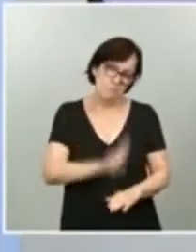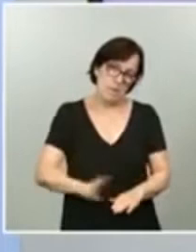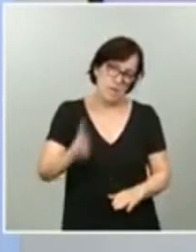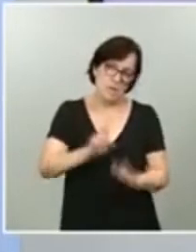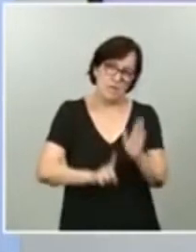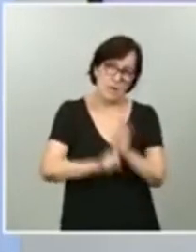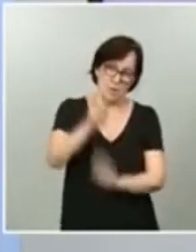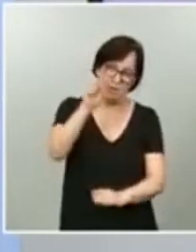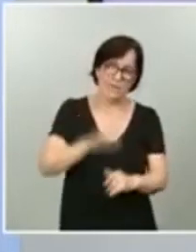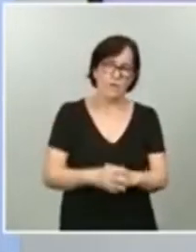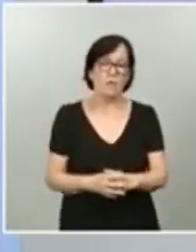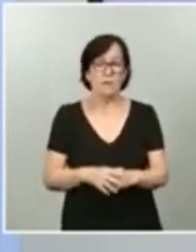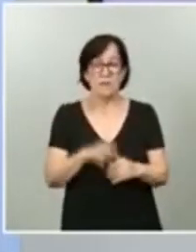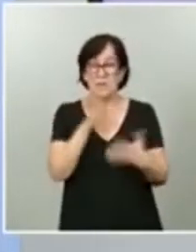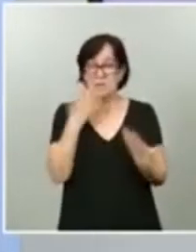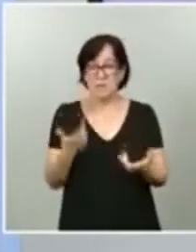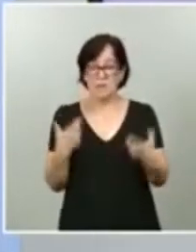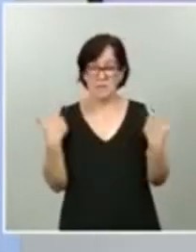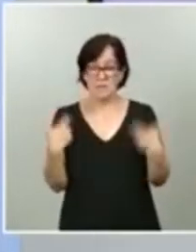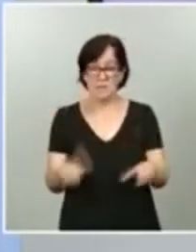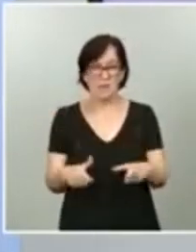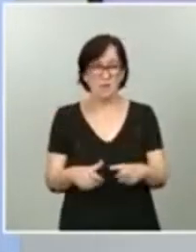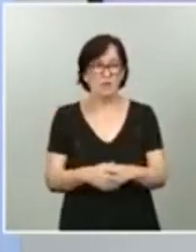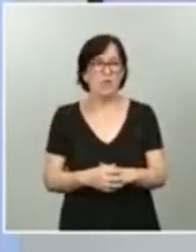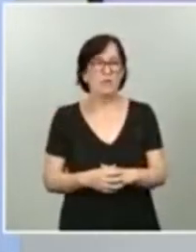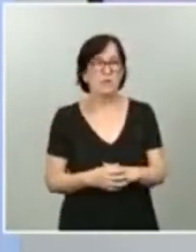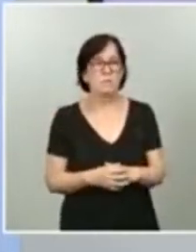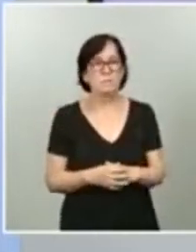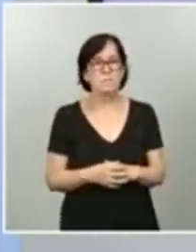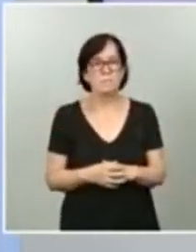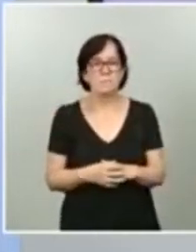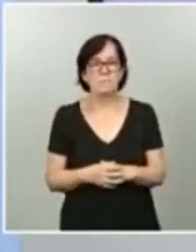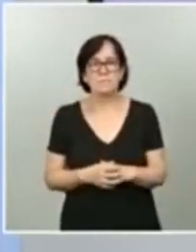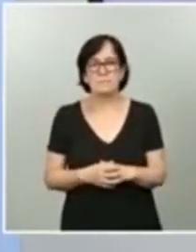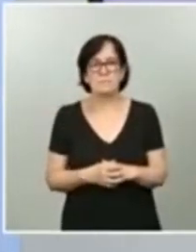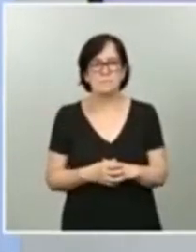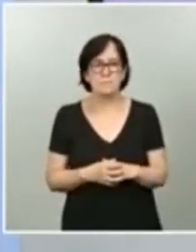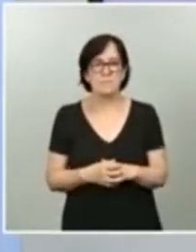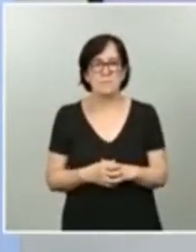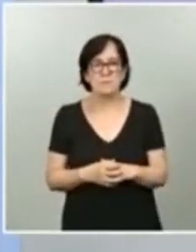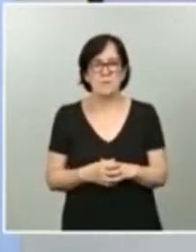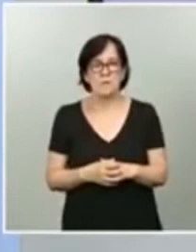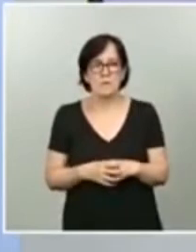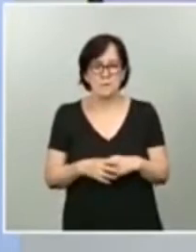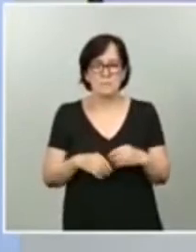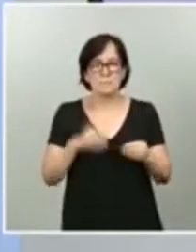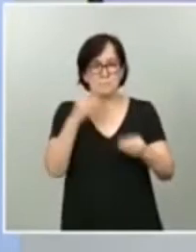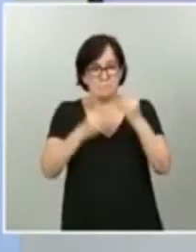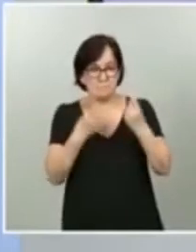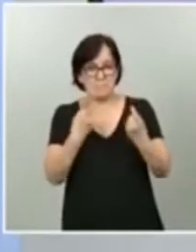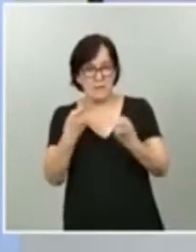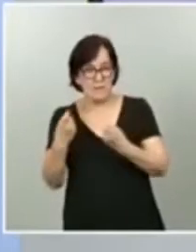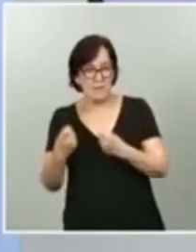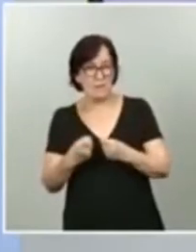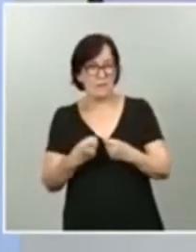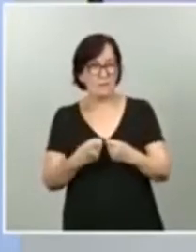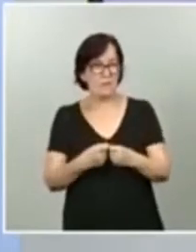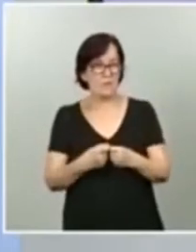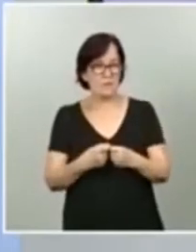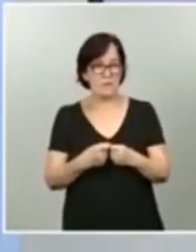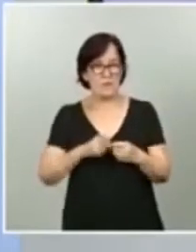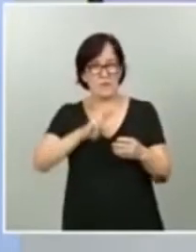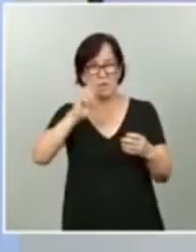lo hemos venido enfrentando sus necesidades a través de diversos